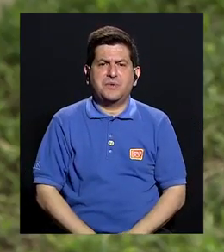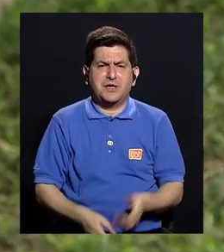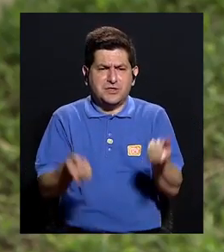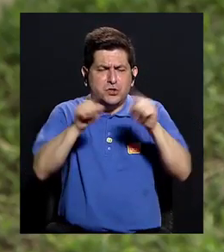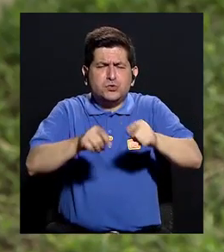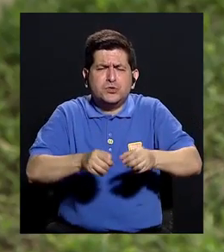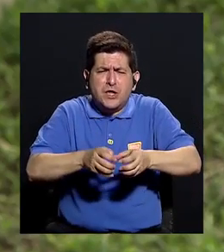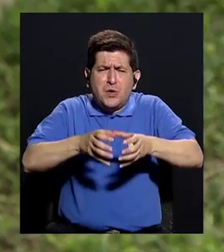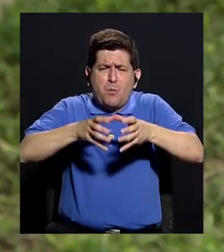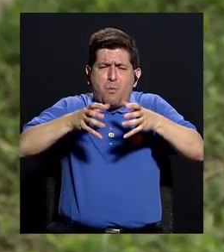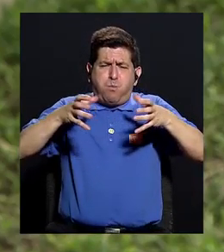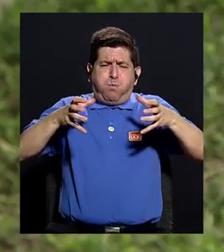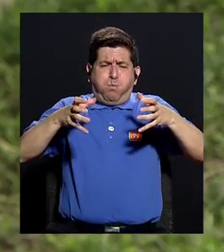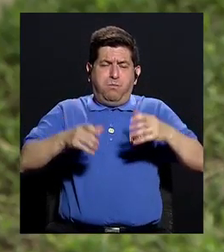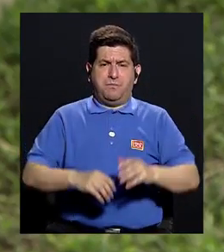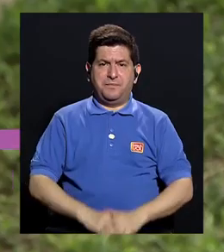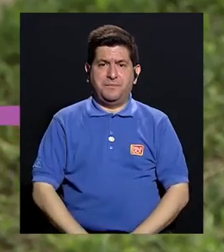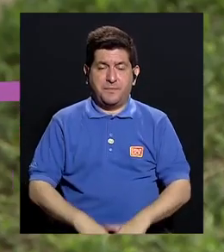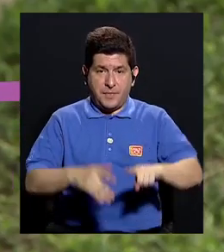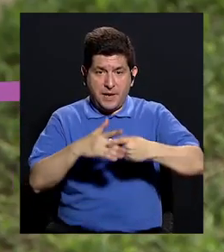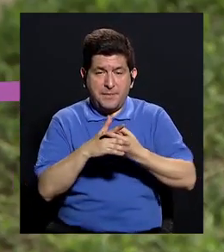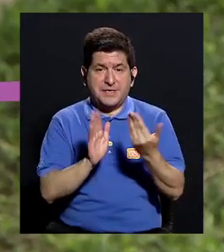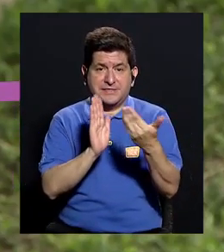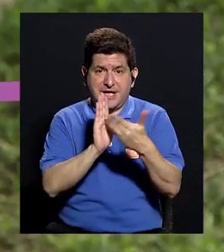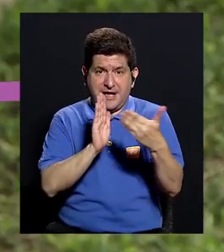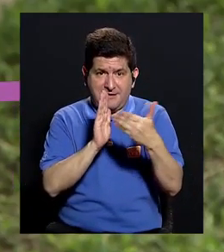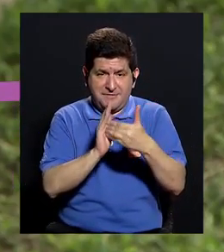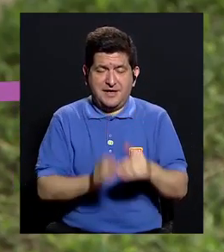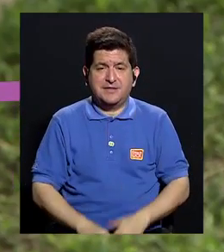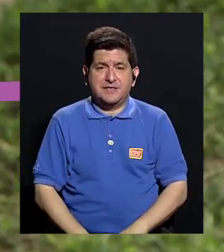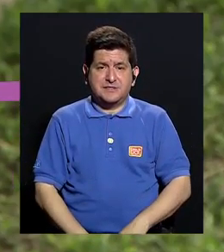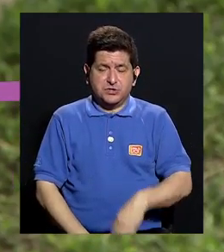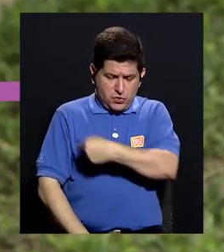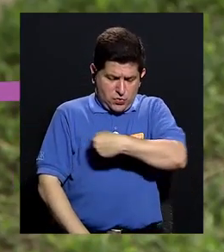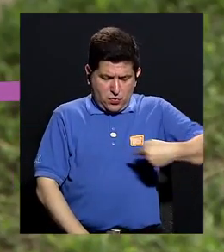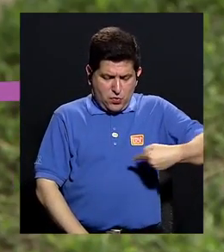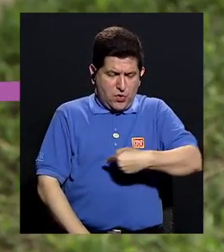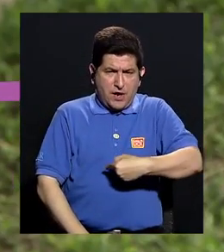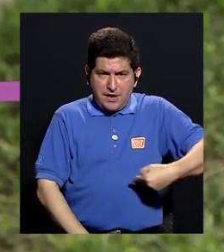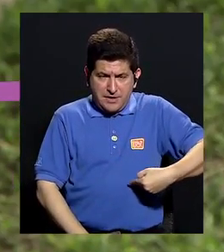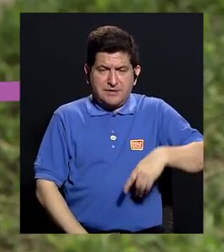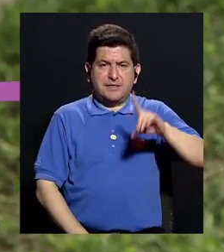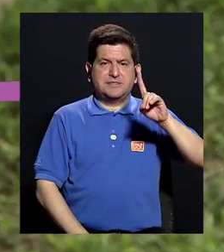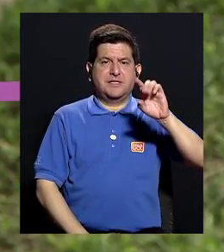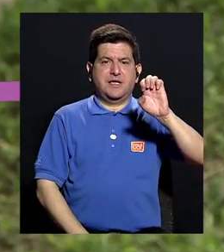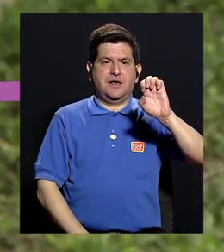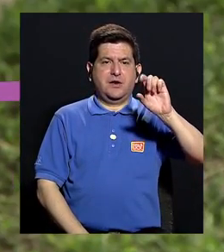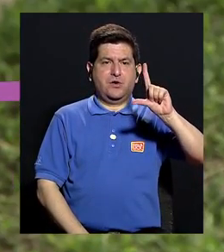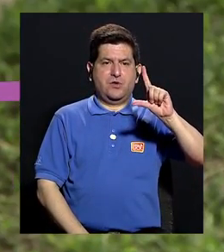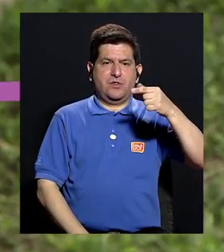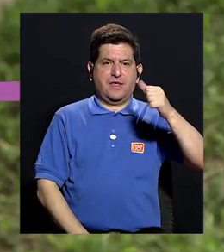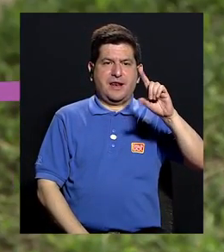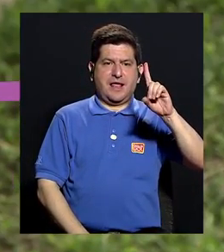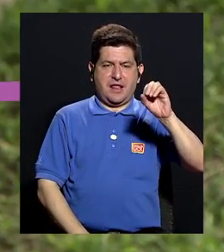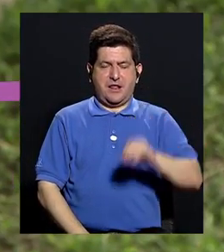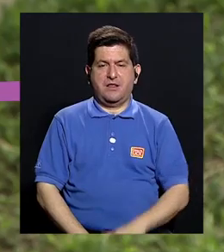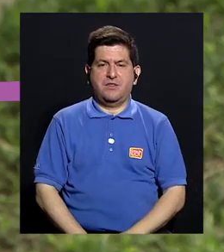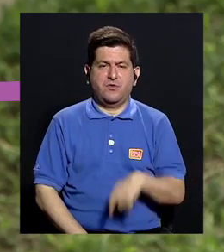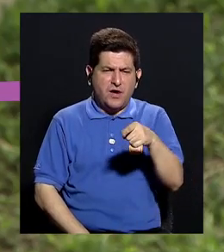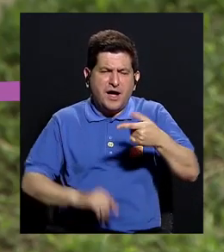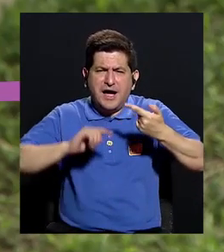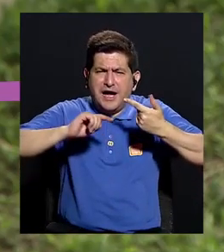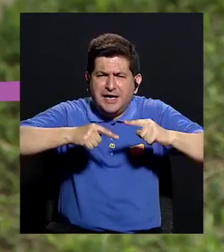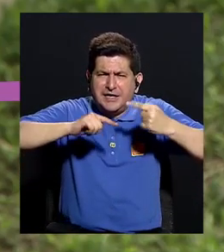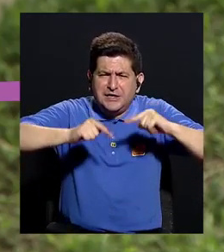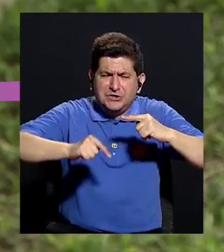una gran inflamación. Entonces empezamos con un deterioro del intestino delgado. Por lo tanto, los efectos realmente son de